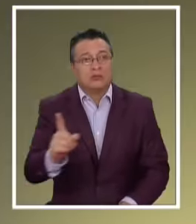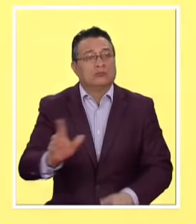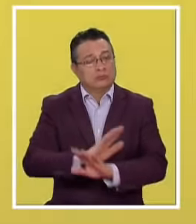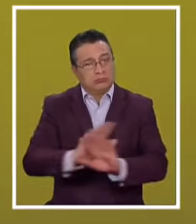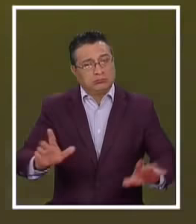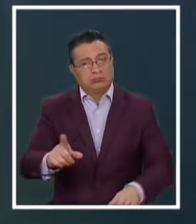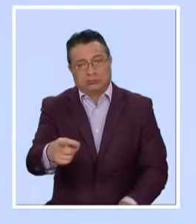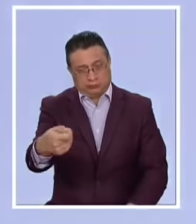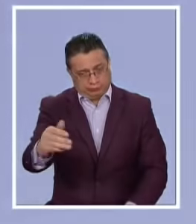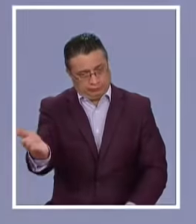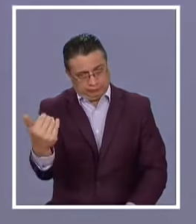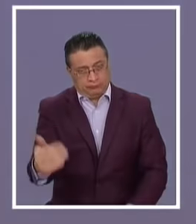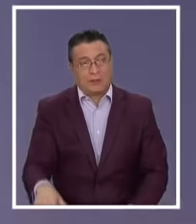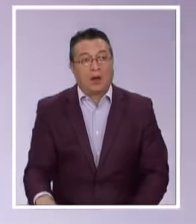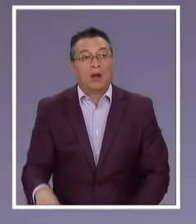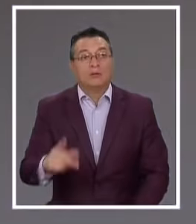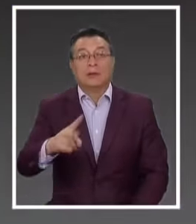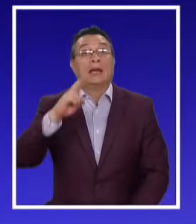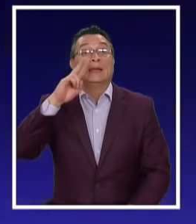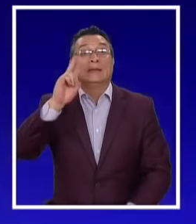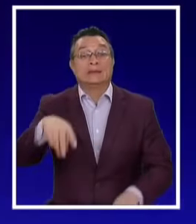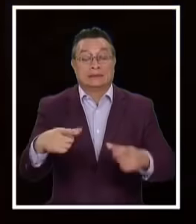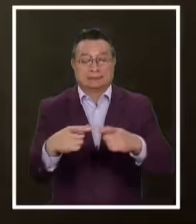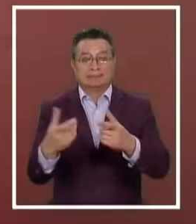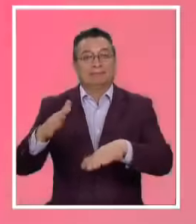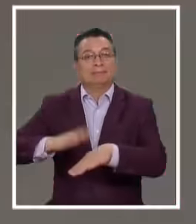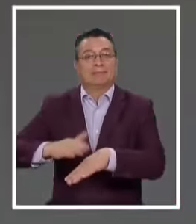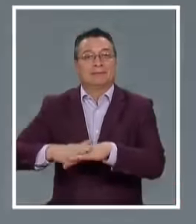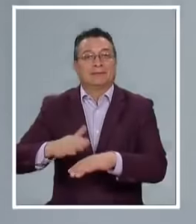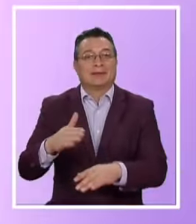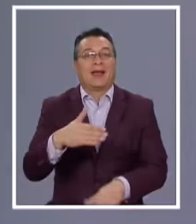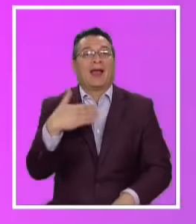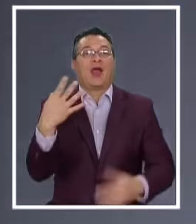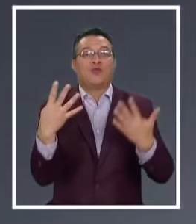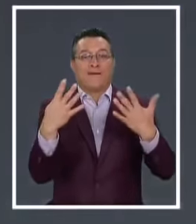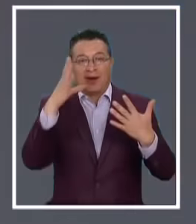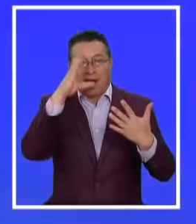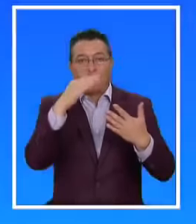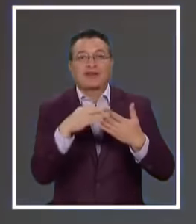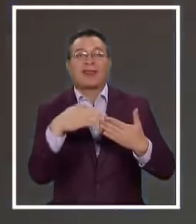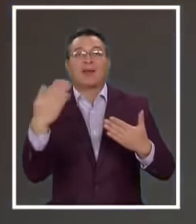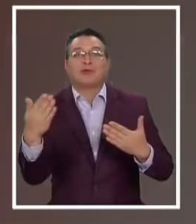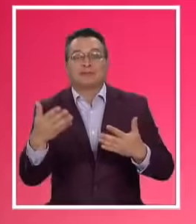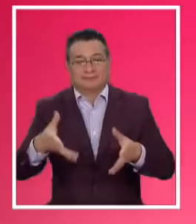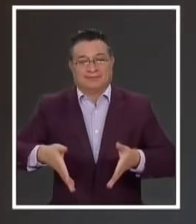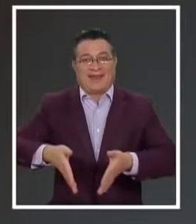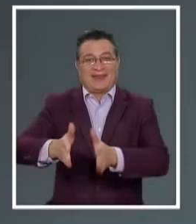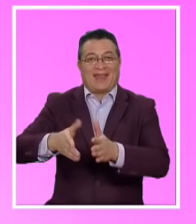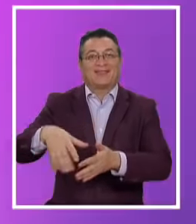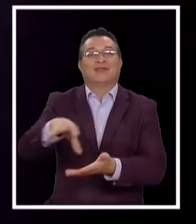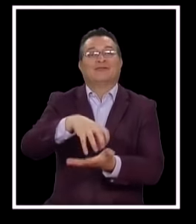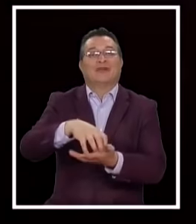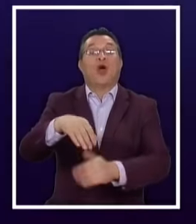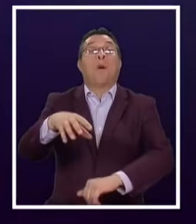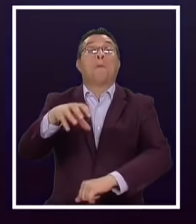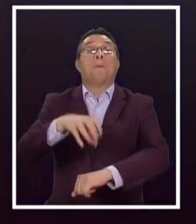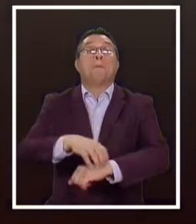La conductora Circulaba Sin salvoconducto Después de las 21 horas Por las calles De Punta Arenas